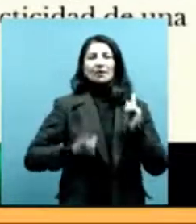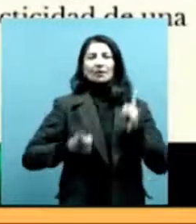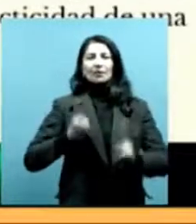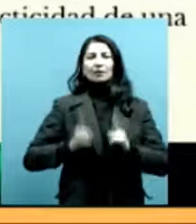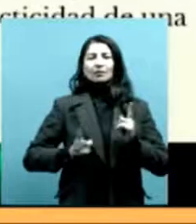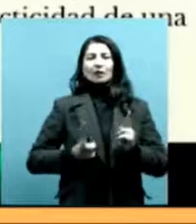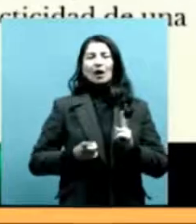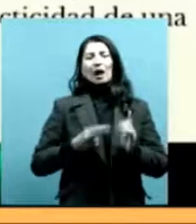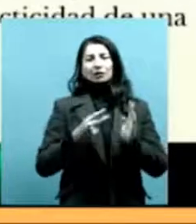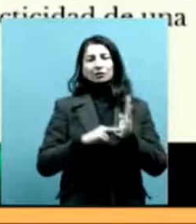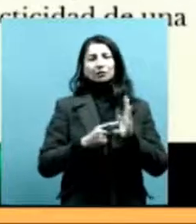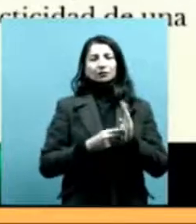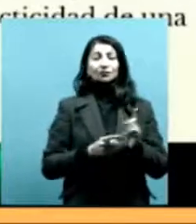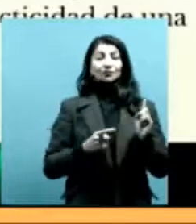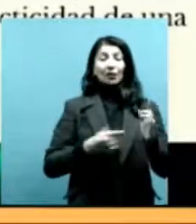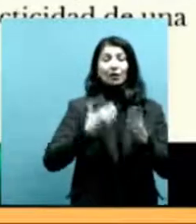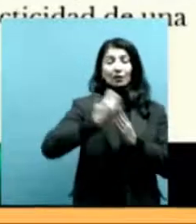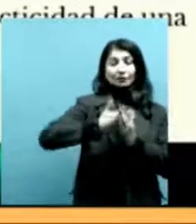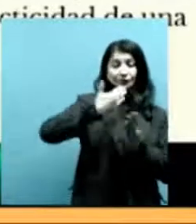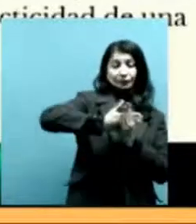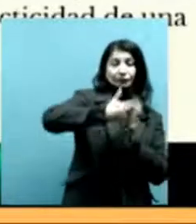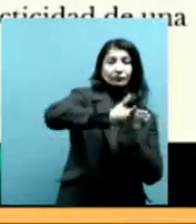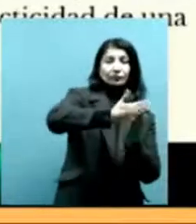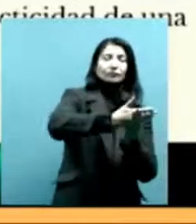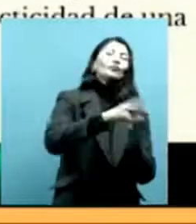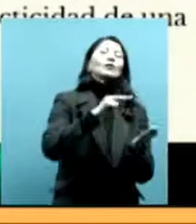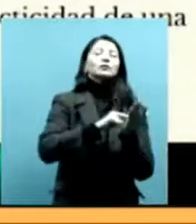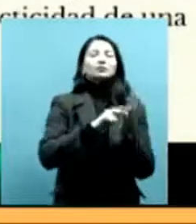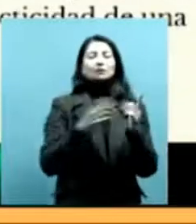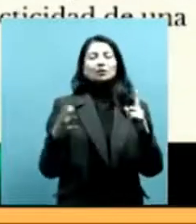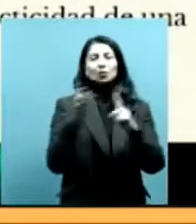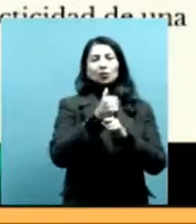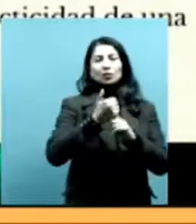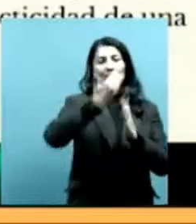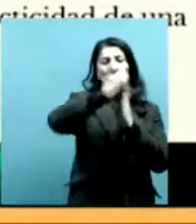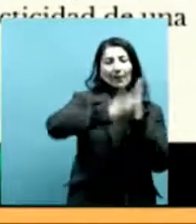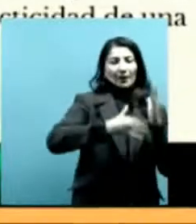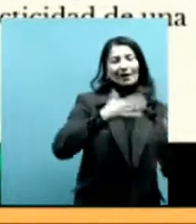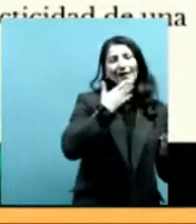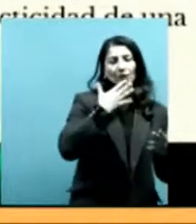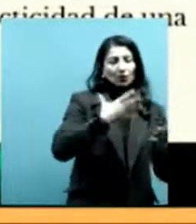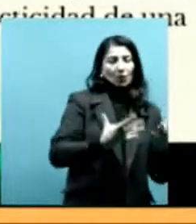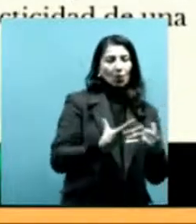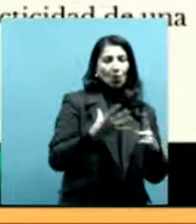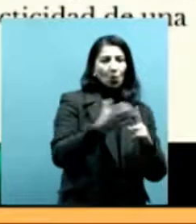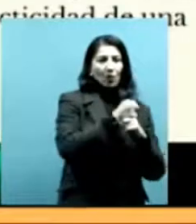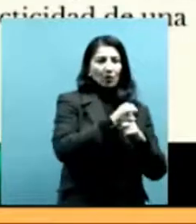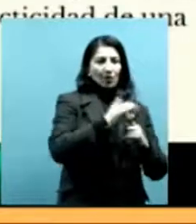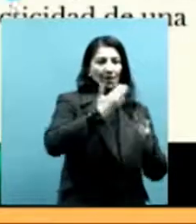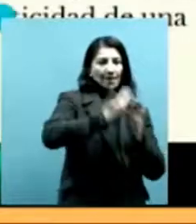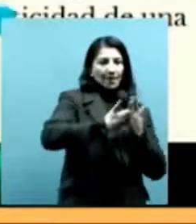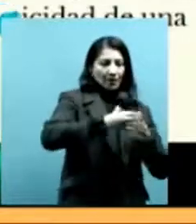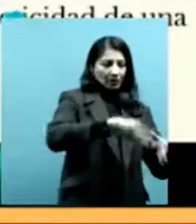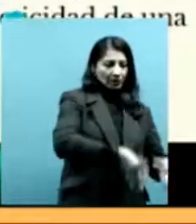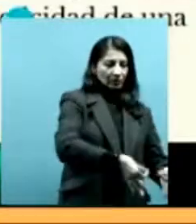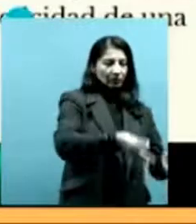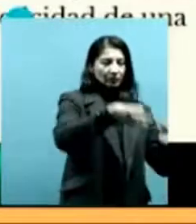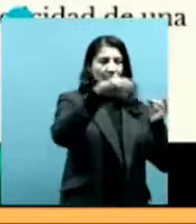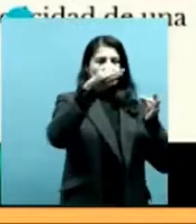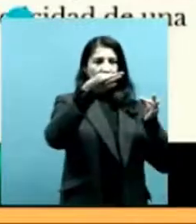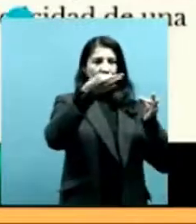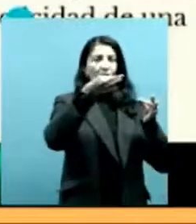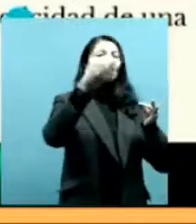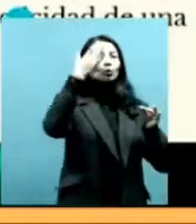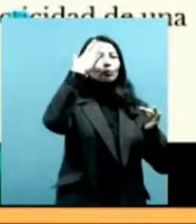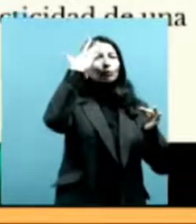el archivo, o sea, encontrar un papel en el archivo, tiene un doble efecto de verdad, porque